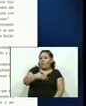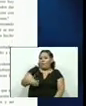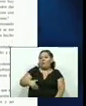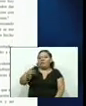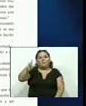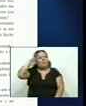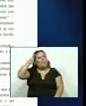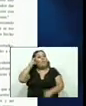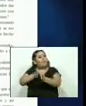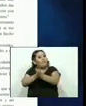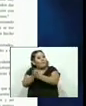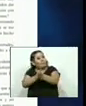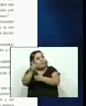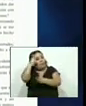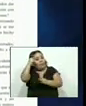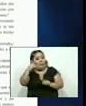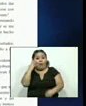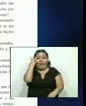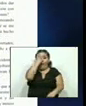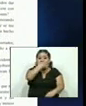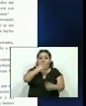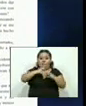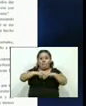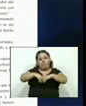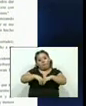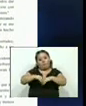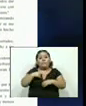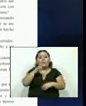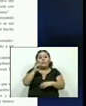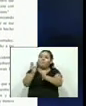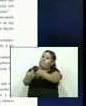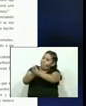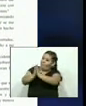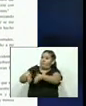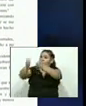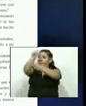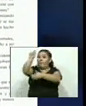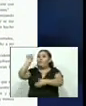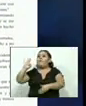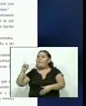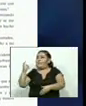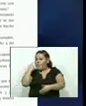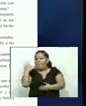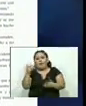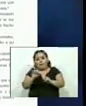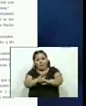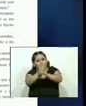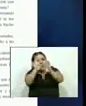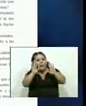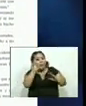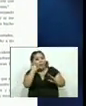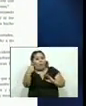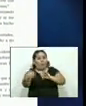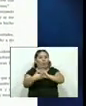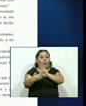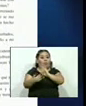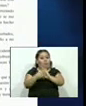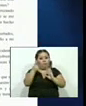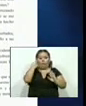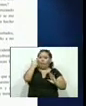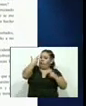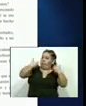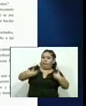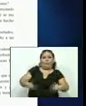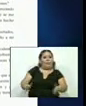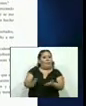interés político en destruir su imagen. Solicitó a la Fiscalía mostrar el video para aclarar los señalamientos y se demuestre que no ha